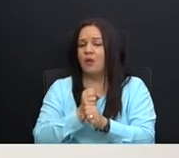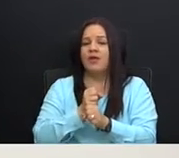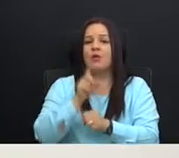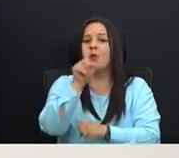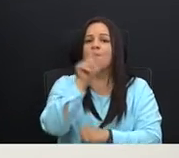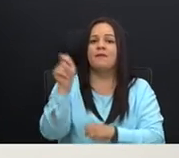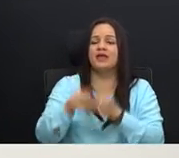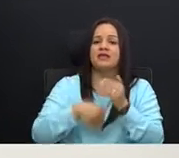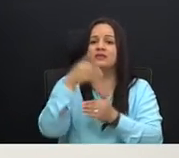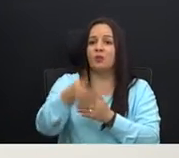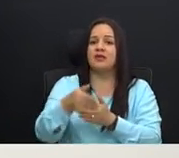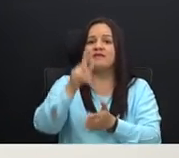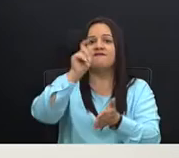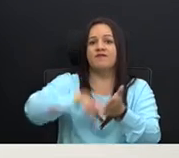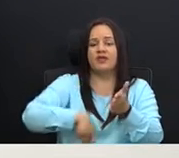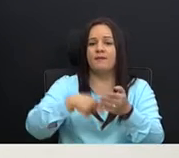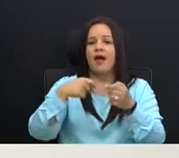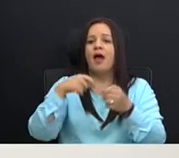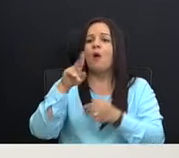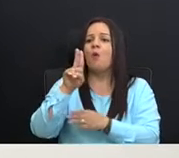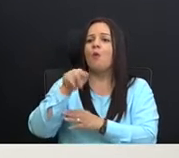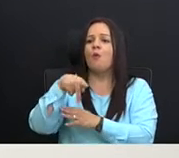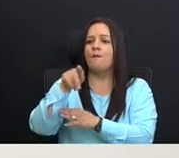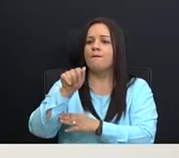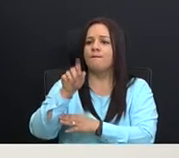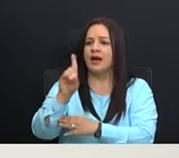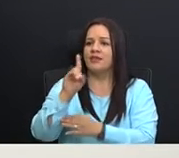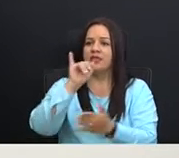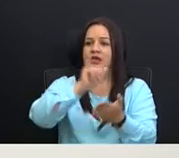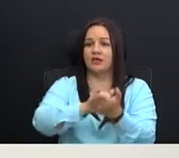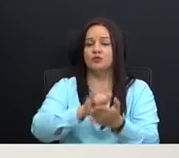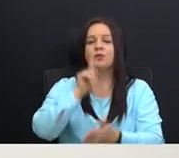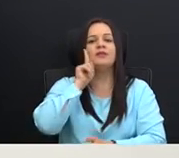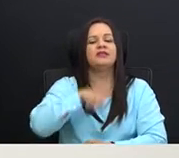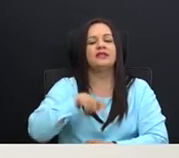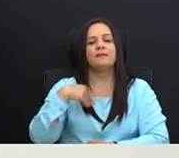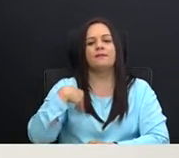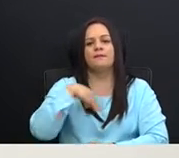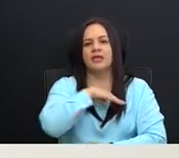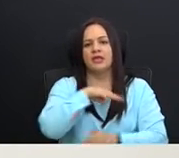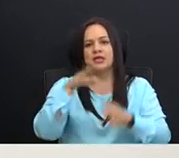lo alopat. Eso, es mentir, señor ministro.